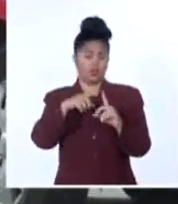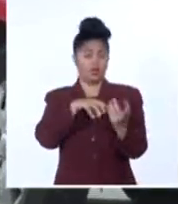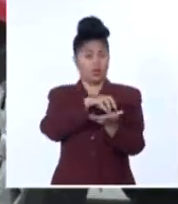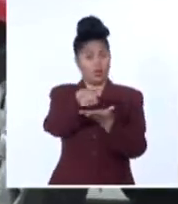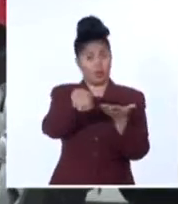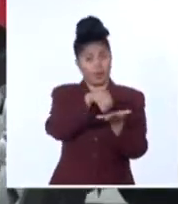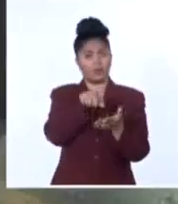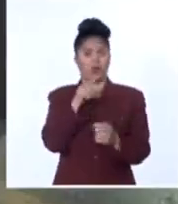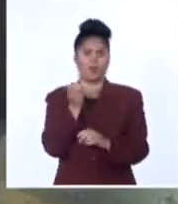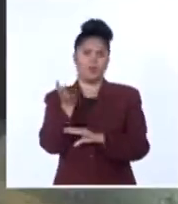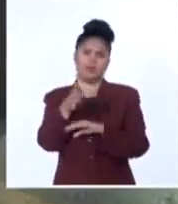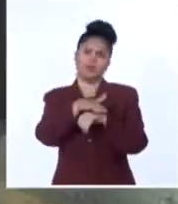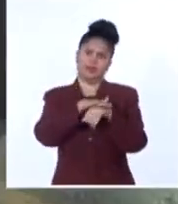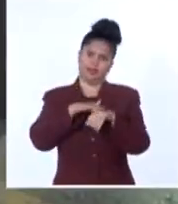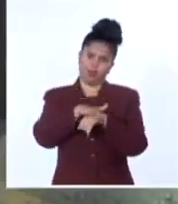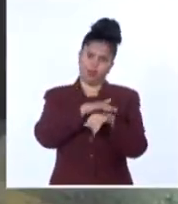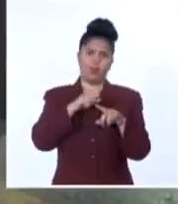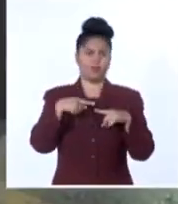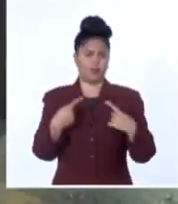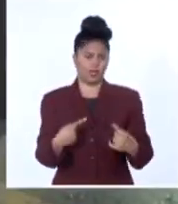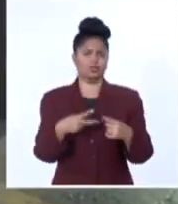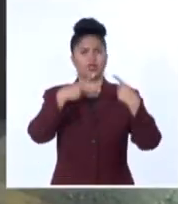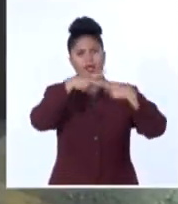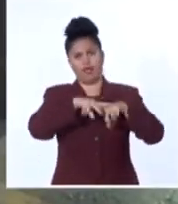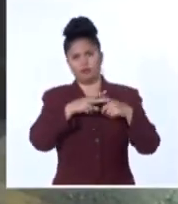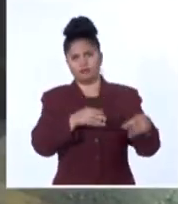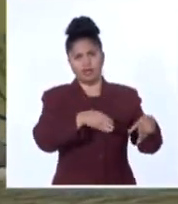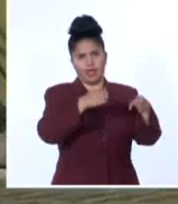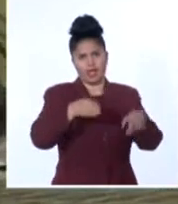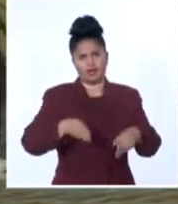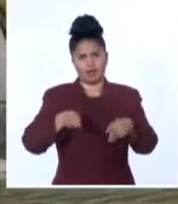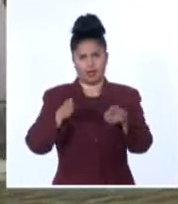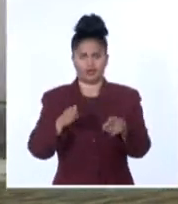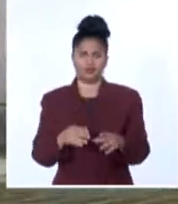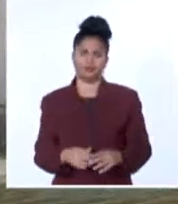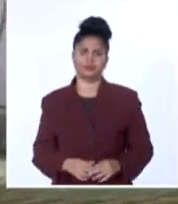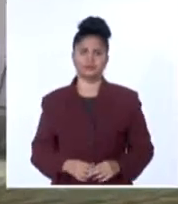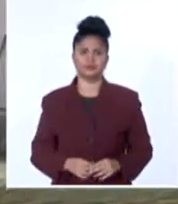disculpas por las molestias causadas debido a estos trabajos que son necesarios.